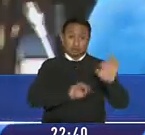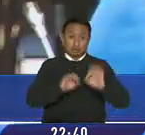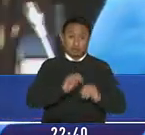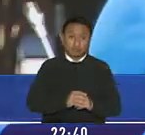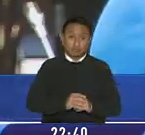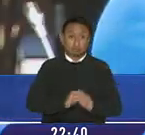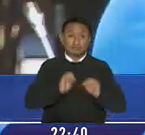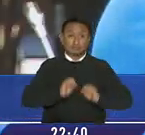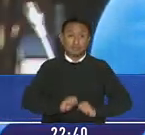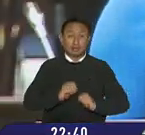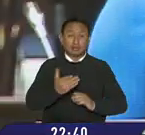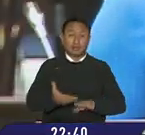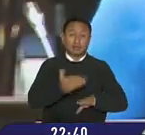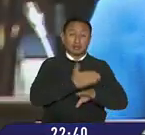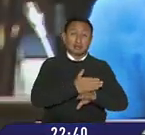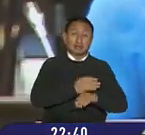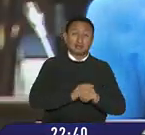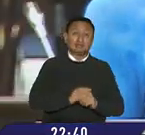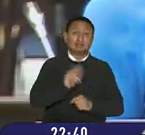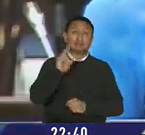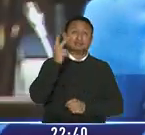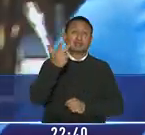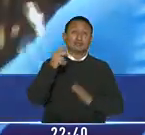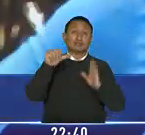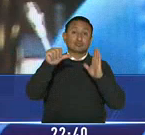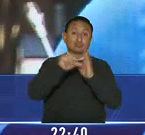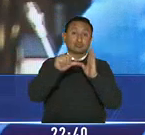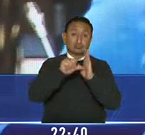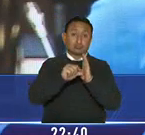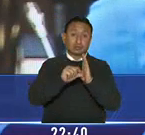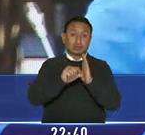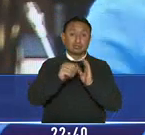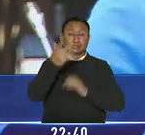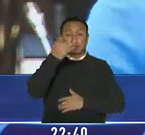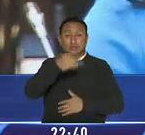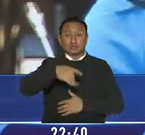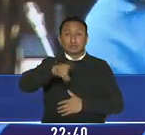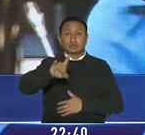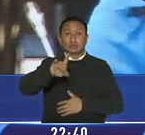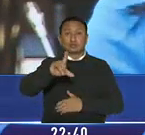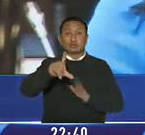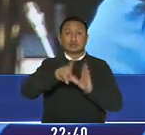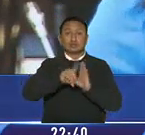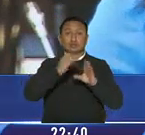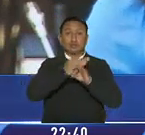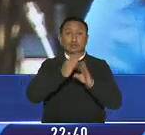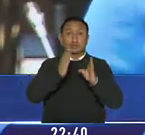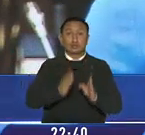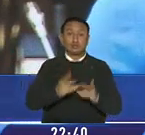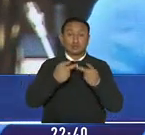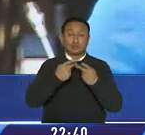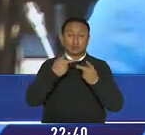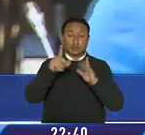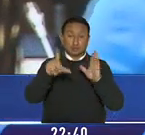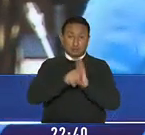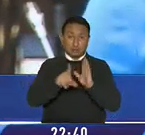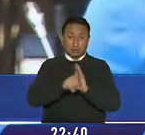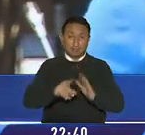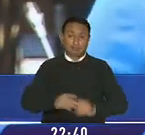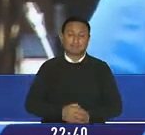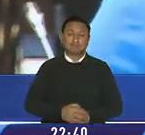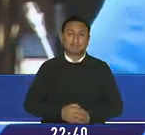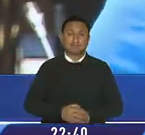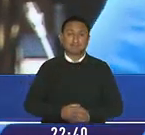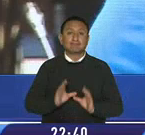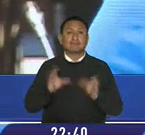según lo prescrito en el tercer inciso del artículo 18 de la ley orgánica de la función legislativa una